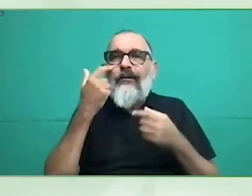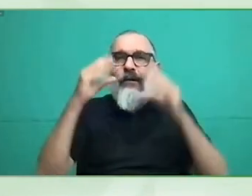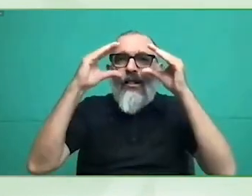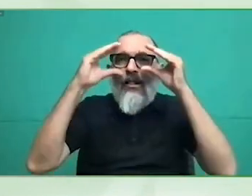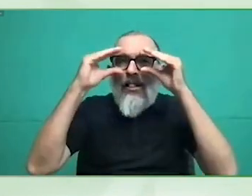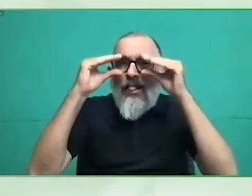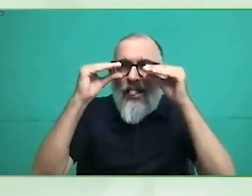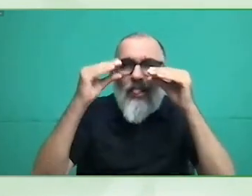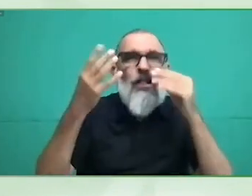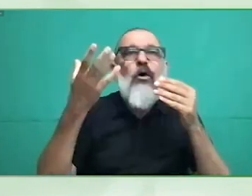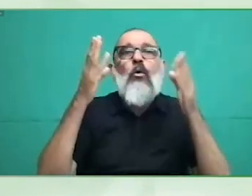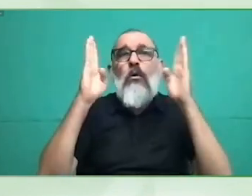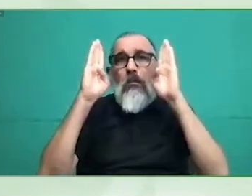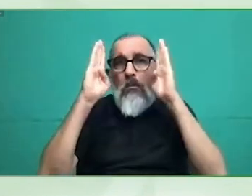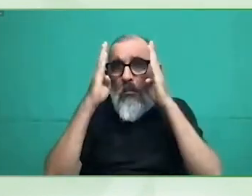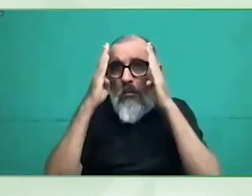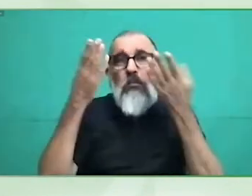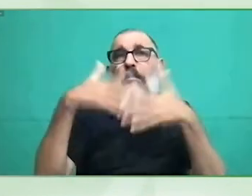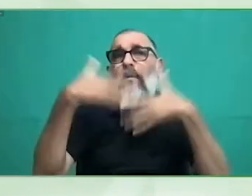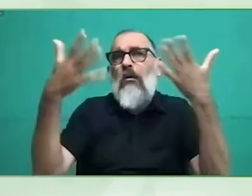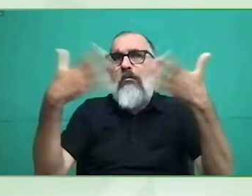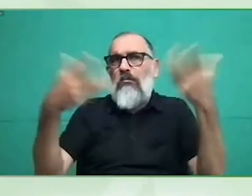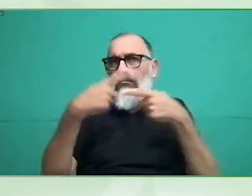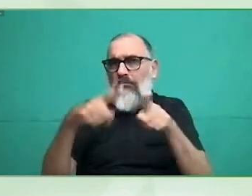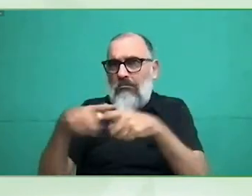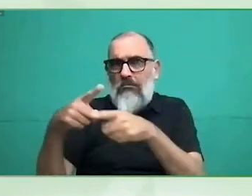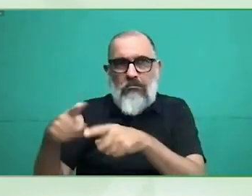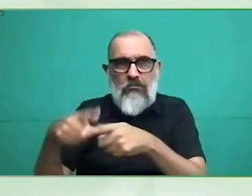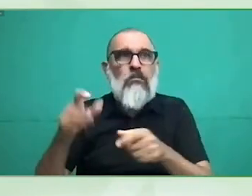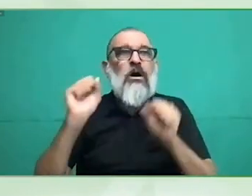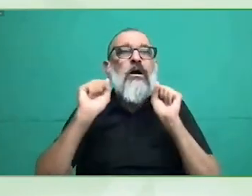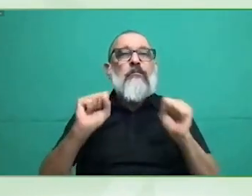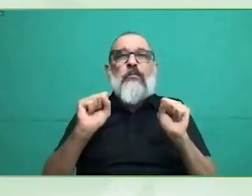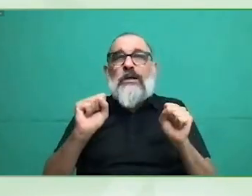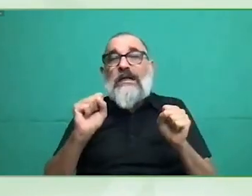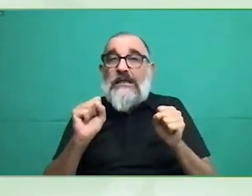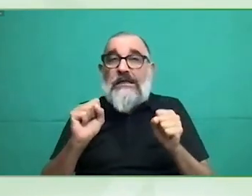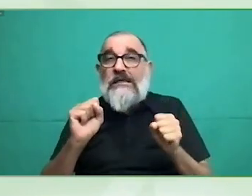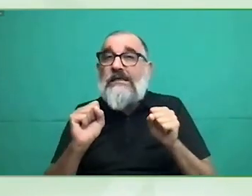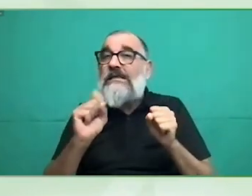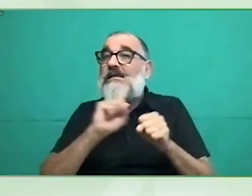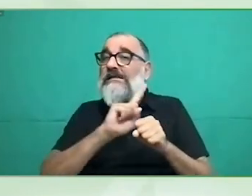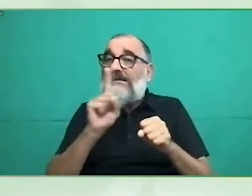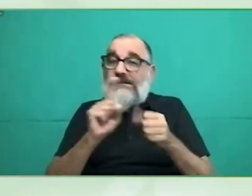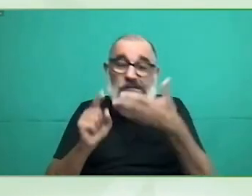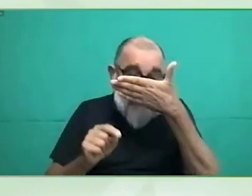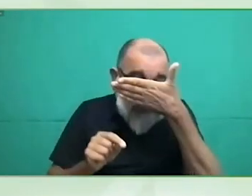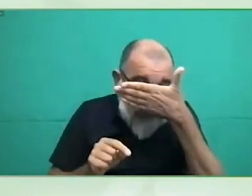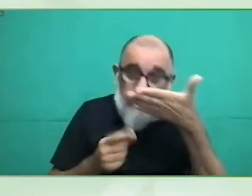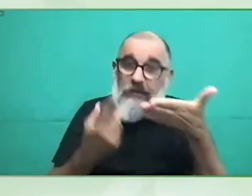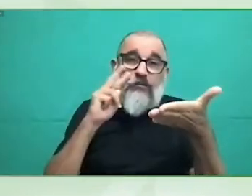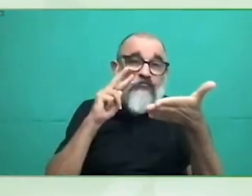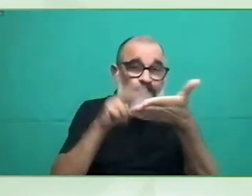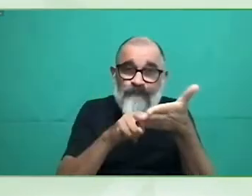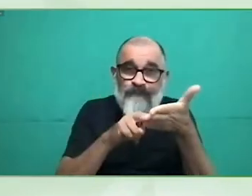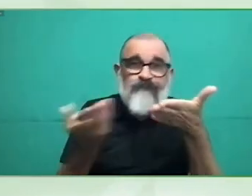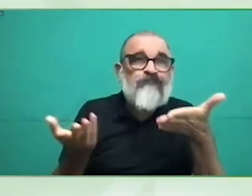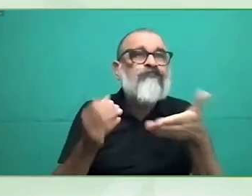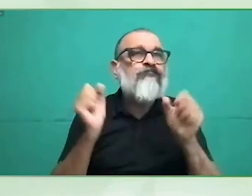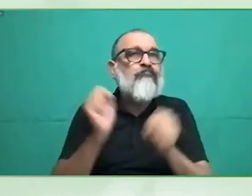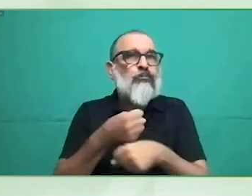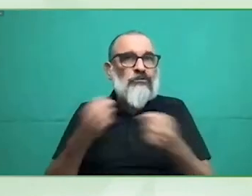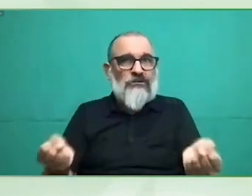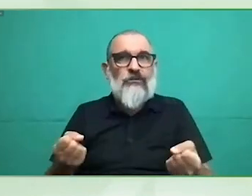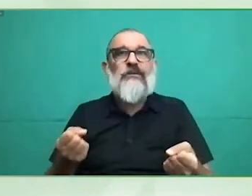complicados y estas personas pues tampoco manejan el sistema braille y luego hay otro problema muy